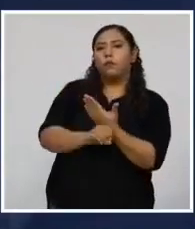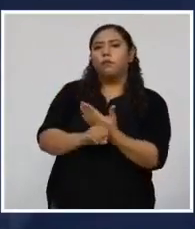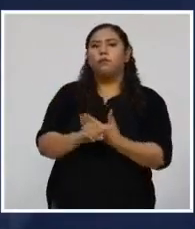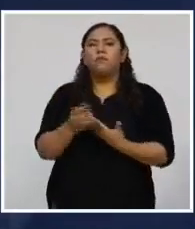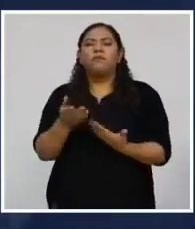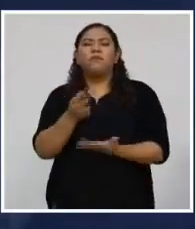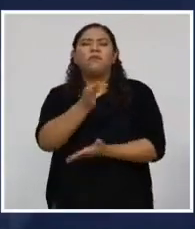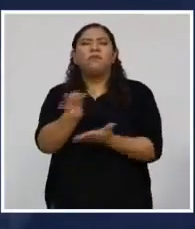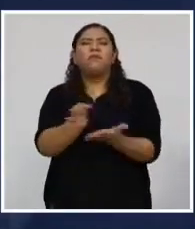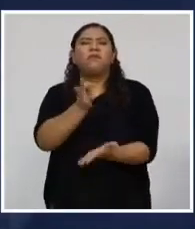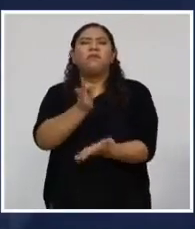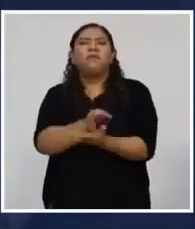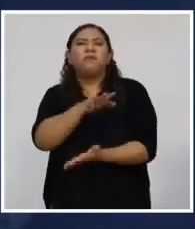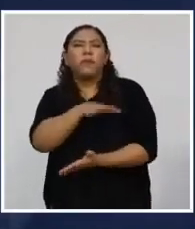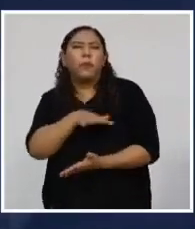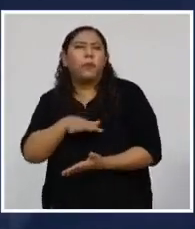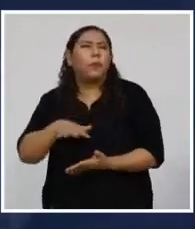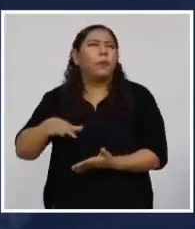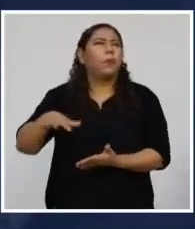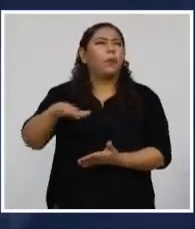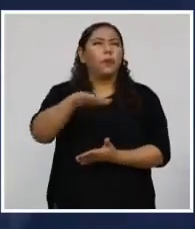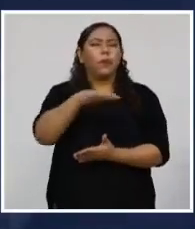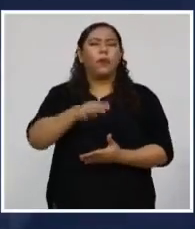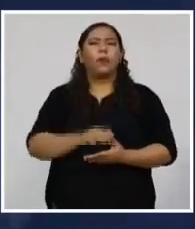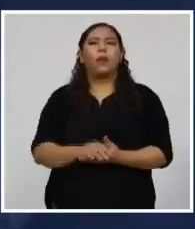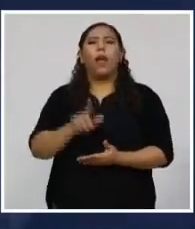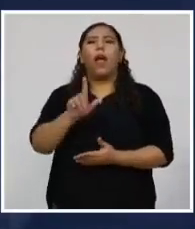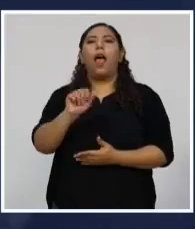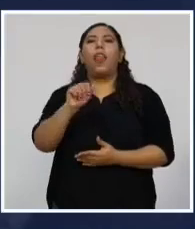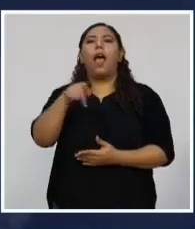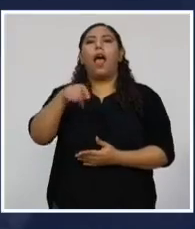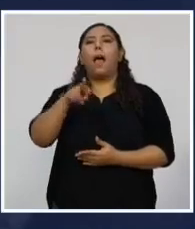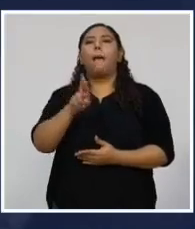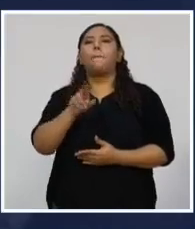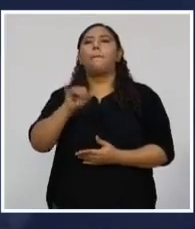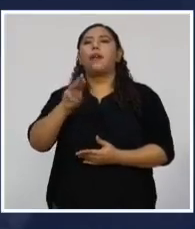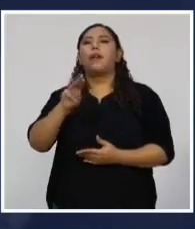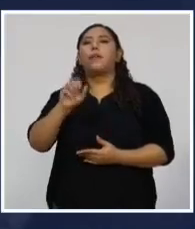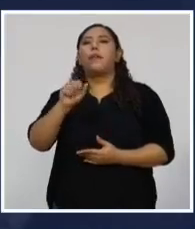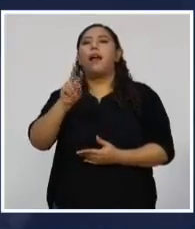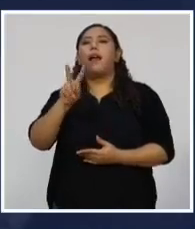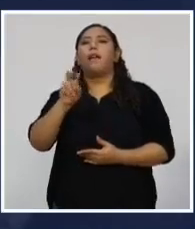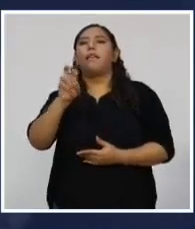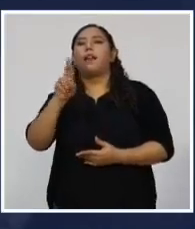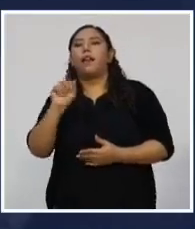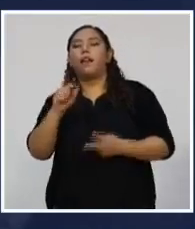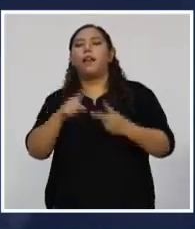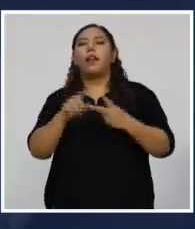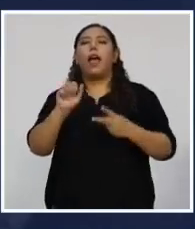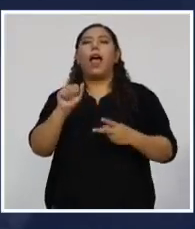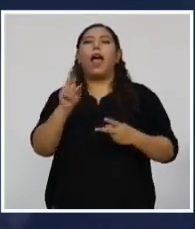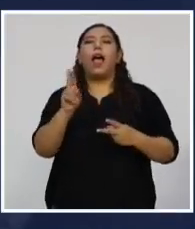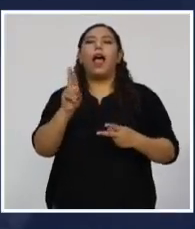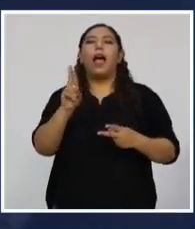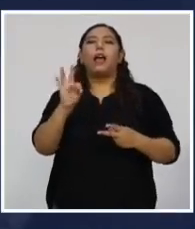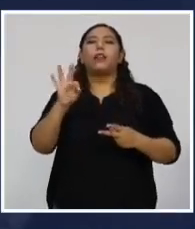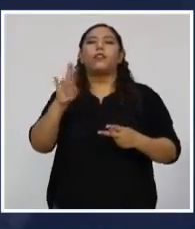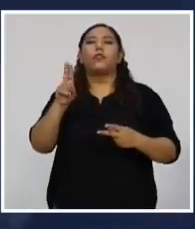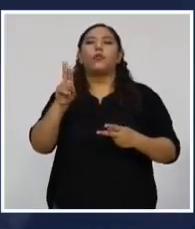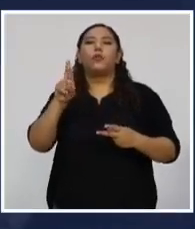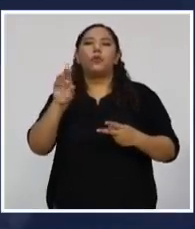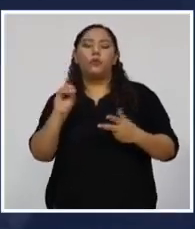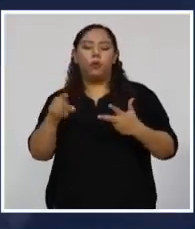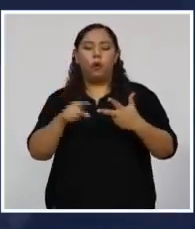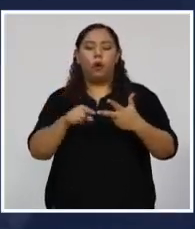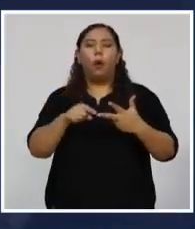Central estarán en las siguientes comunidades, Colonia La Primavera, Colonia José Arturo Duarte, Barrio Guamilito y Barrio Sipile,